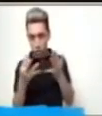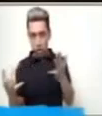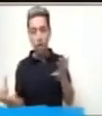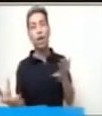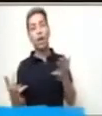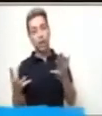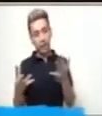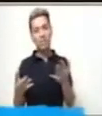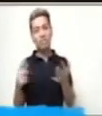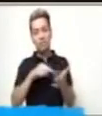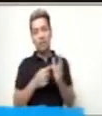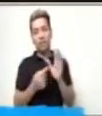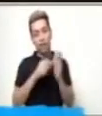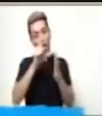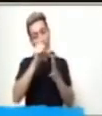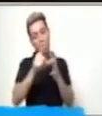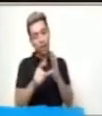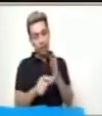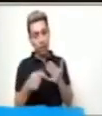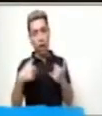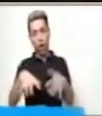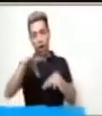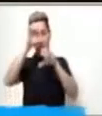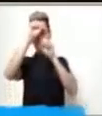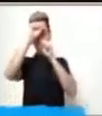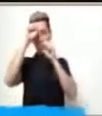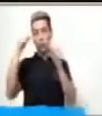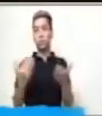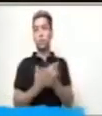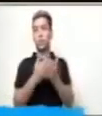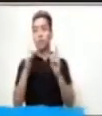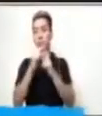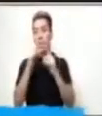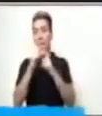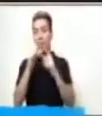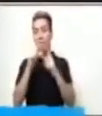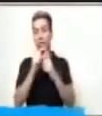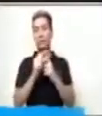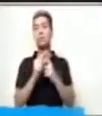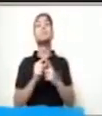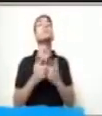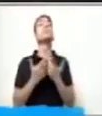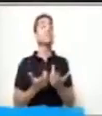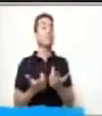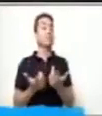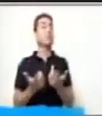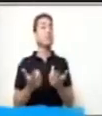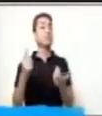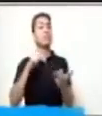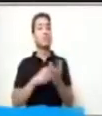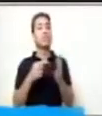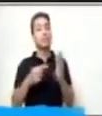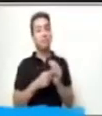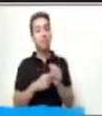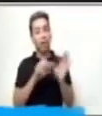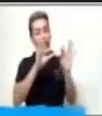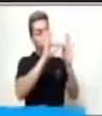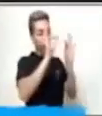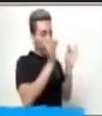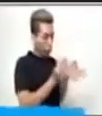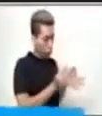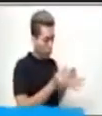vocabulario ya que sabemos que la palabra descripción quiere decir forma, color,